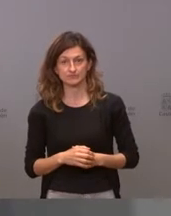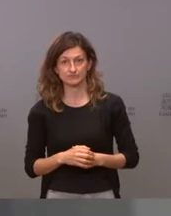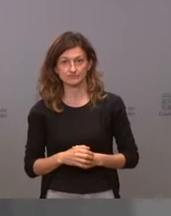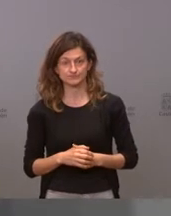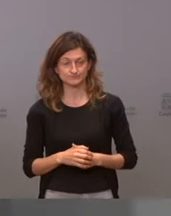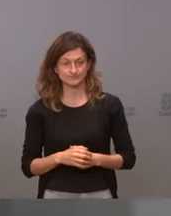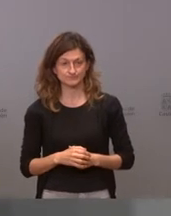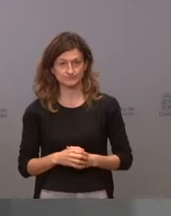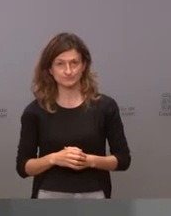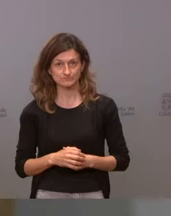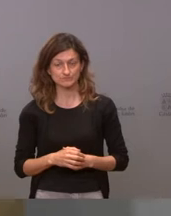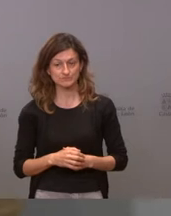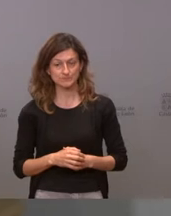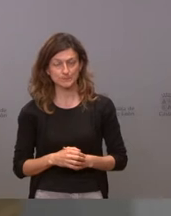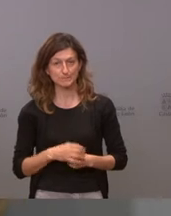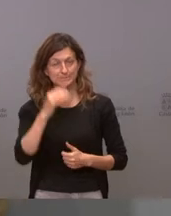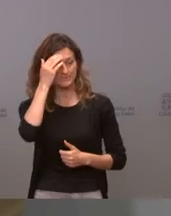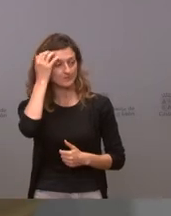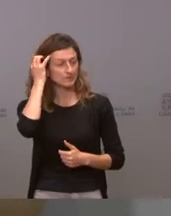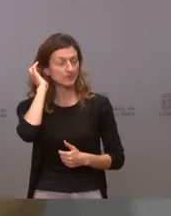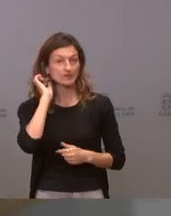sobre el asunto de los